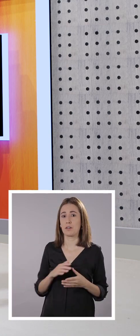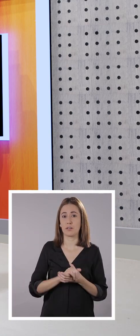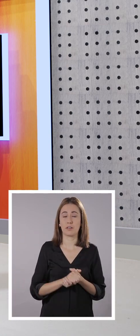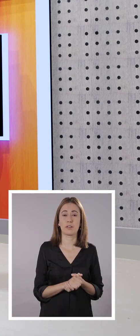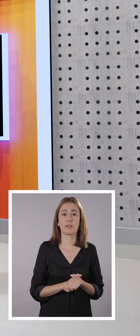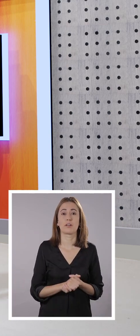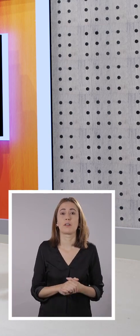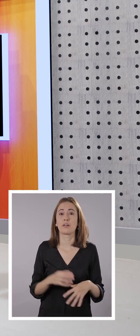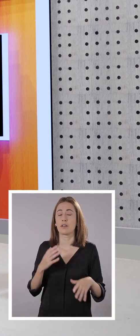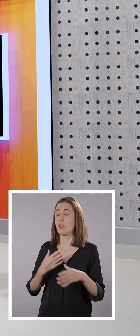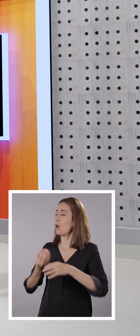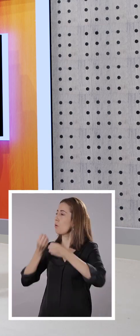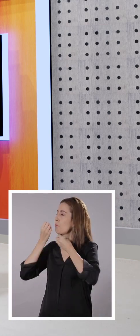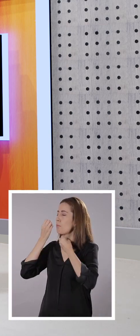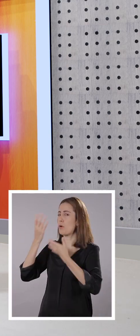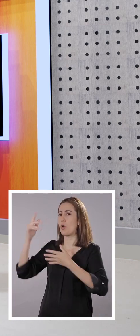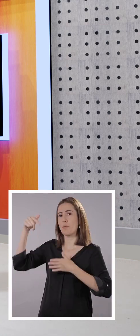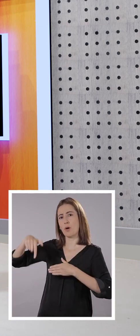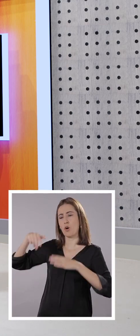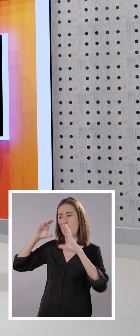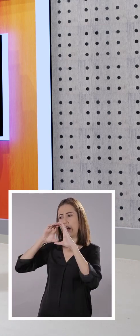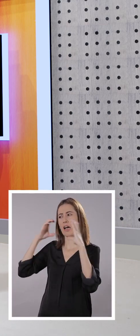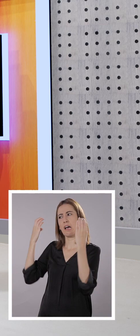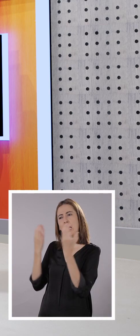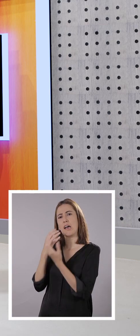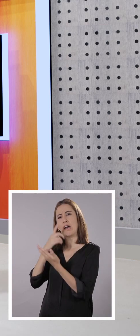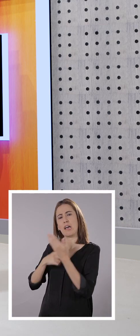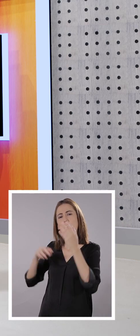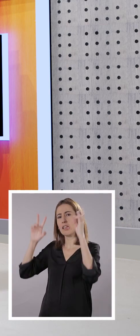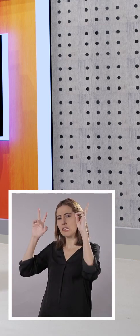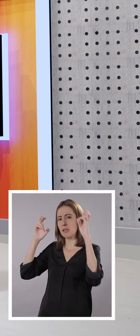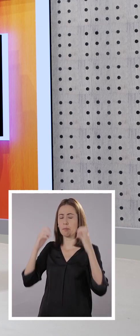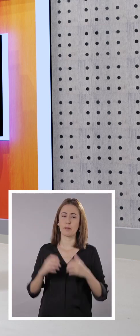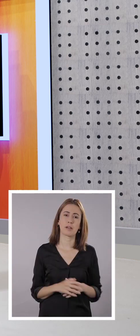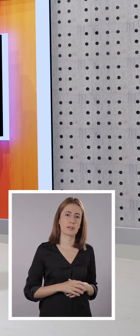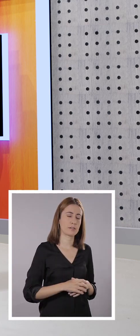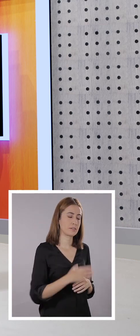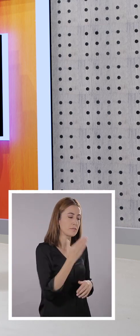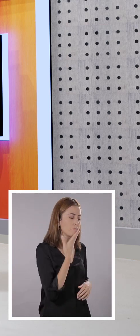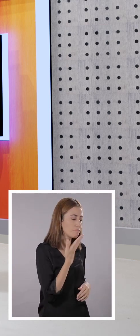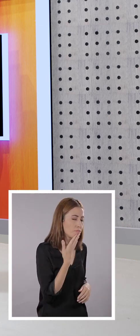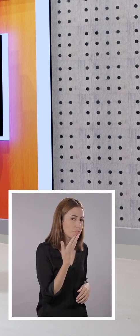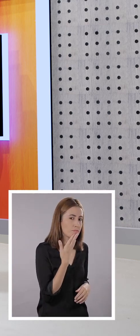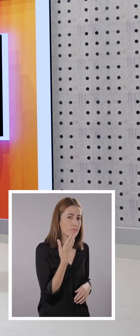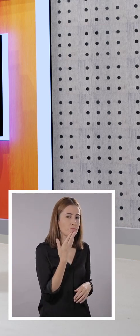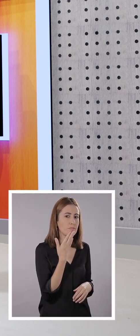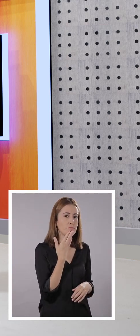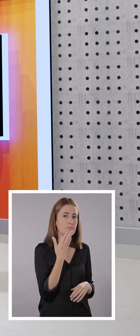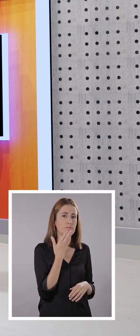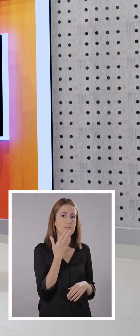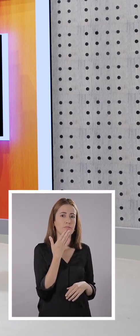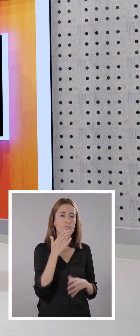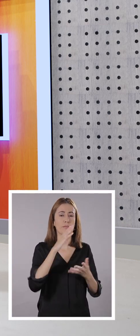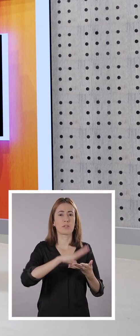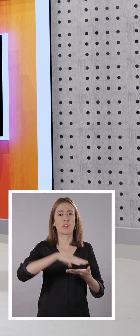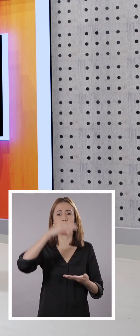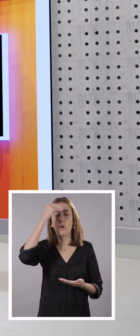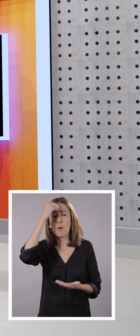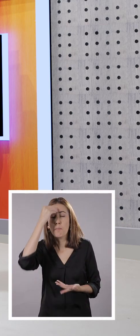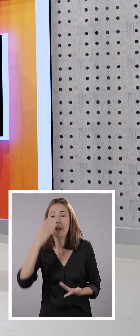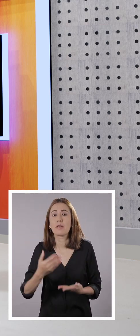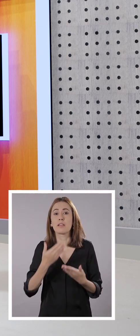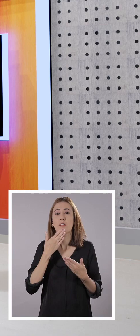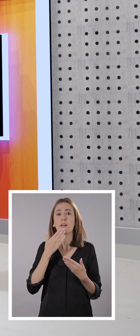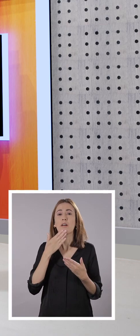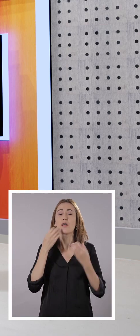gracias! ¡Cuéntenos! ¿Qué vamos a ver hoy? Bueno, hoy vamos a... Vamos a aprender cómo